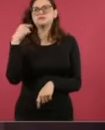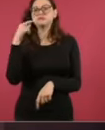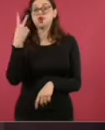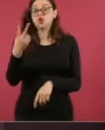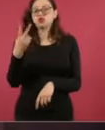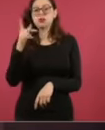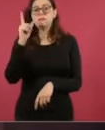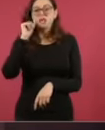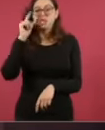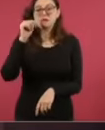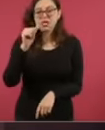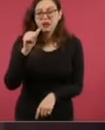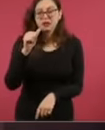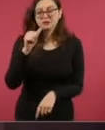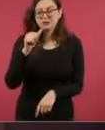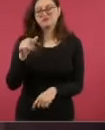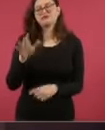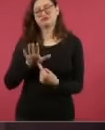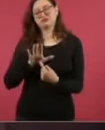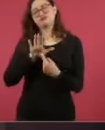de esta fundación,